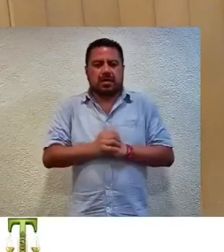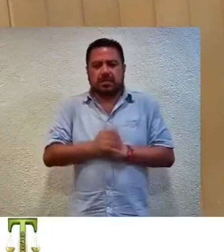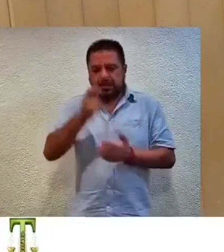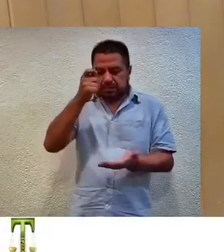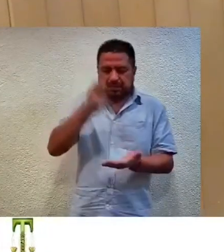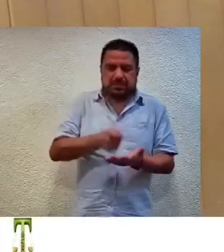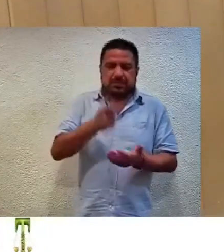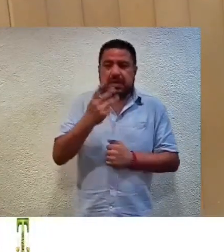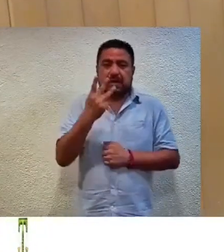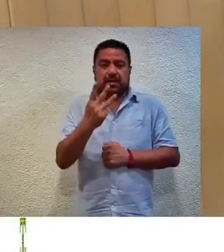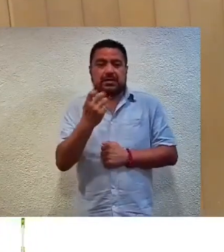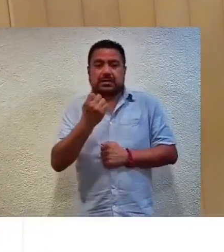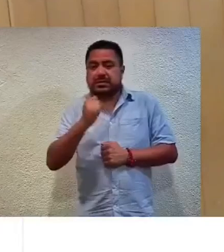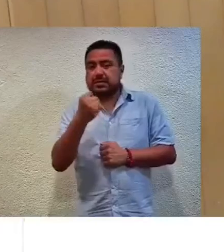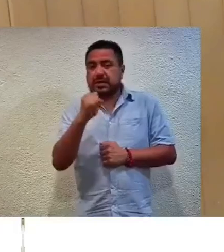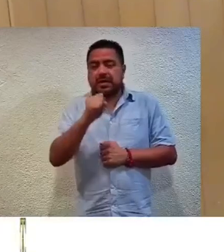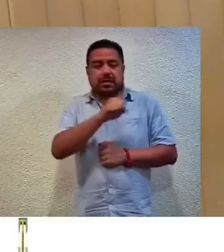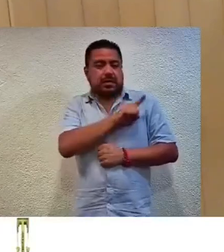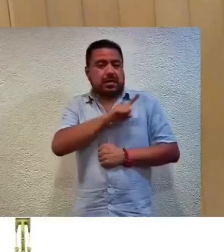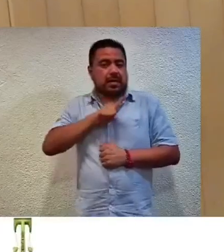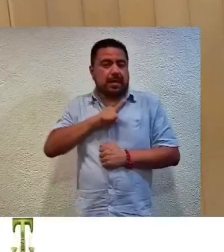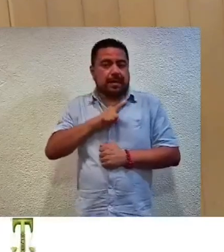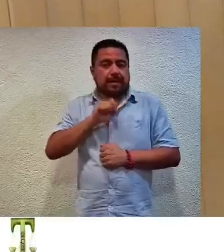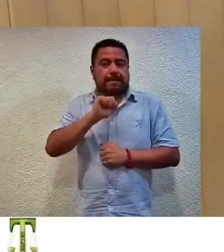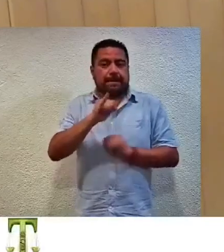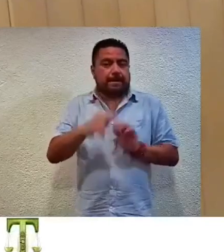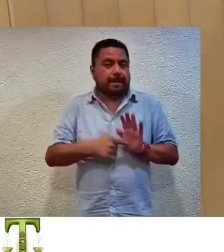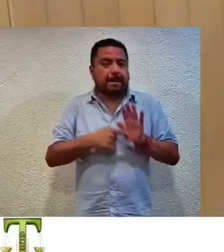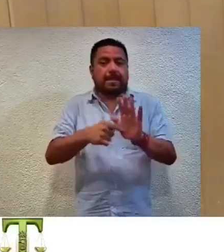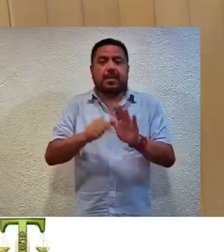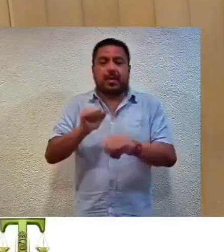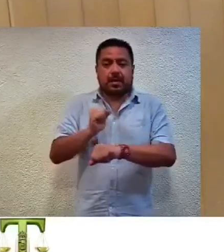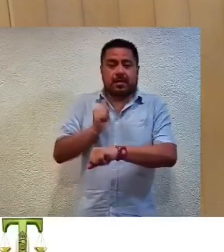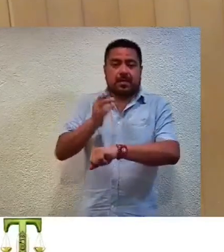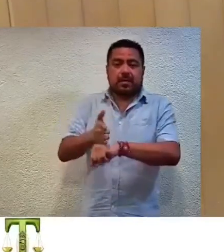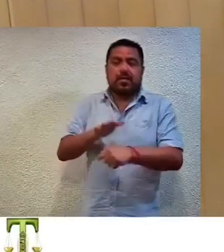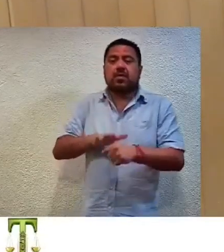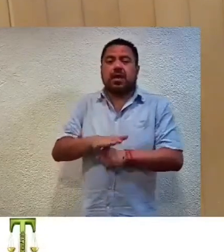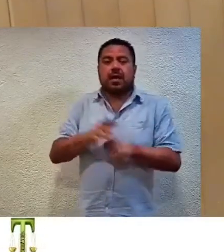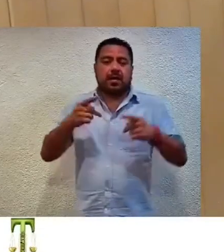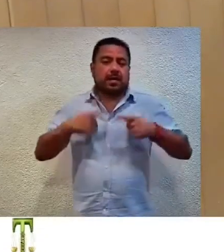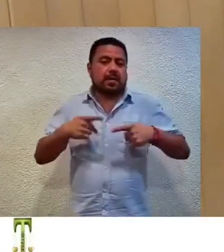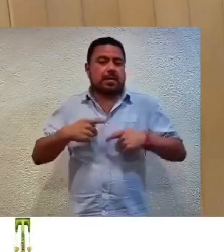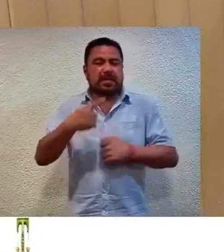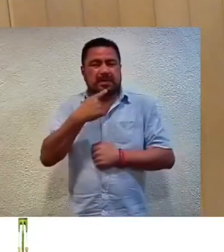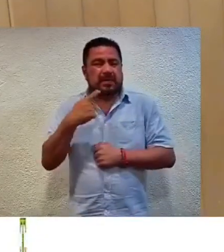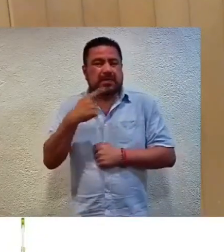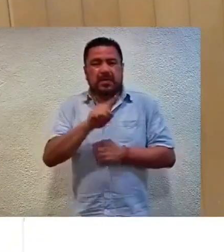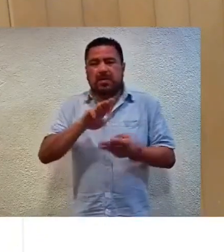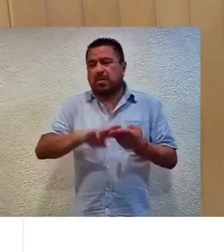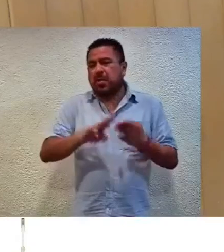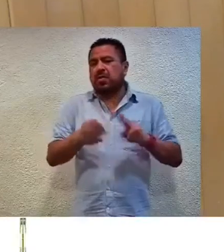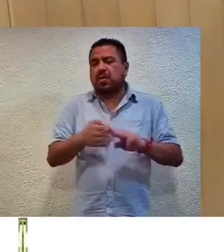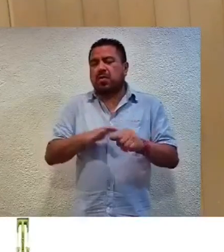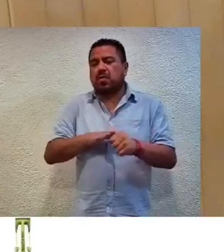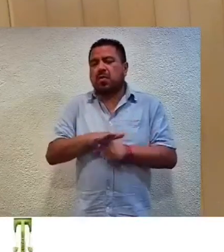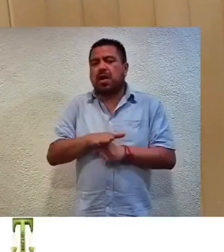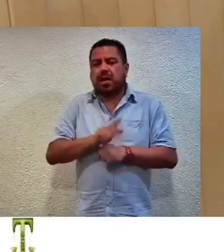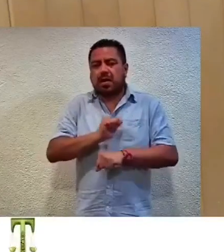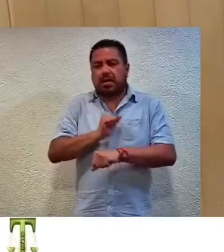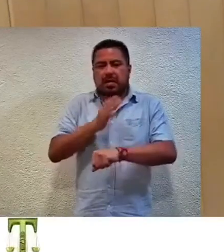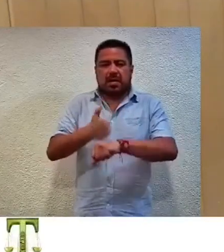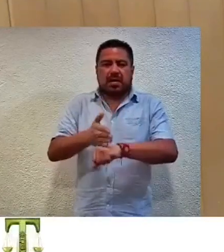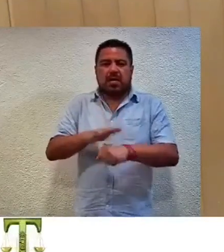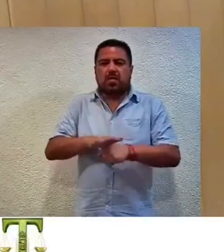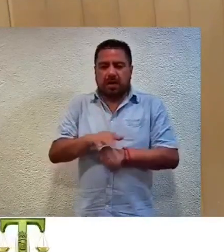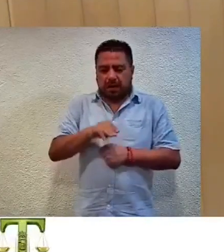sentencia de 3 de septiembre, se declaró la existencia de la infracción por parte de los denunciados, motivo por el cual se le sancionó